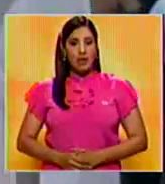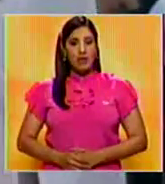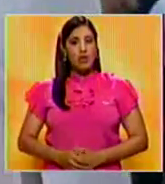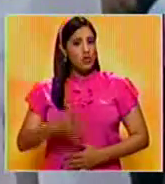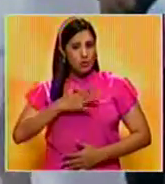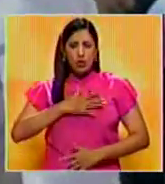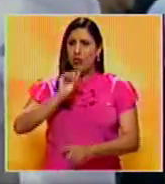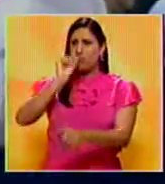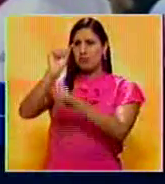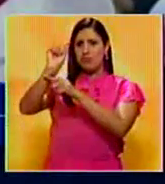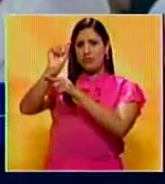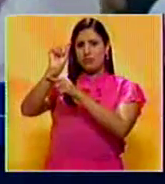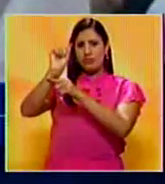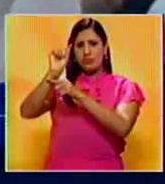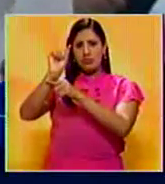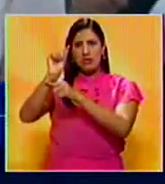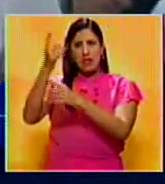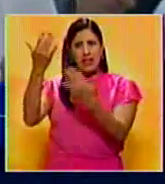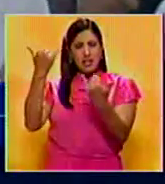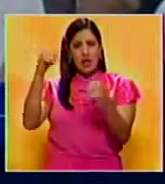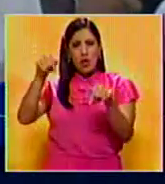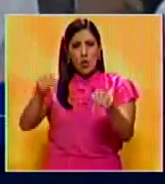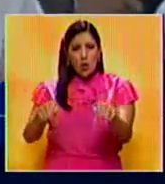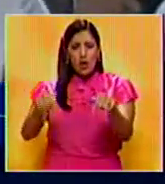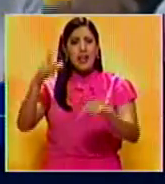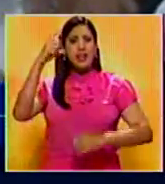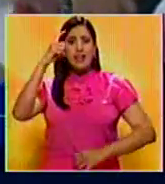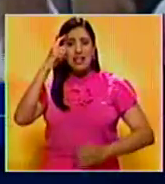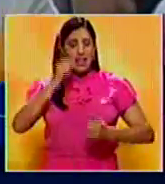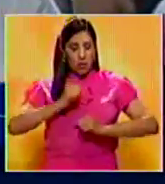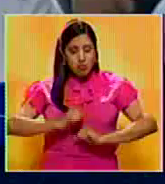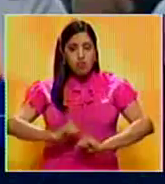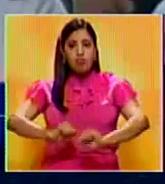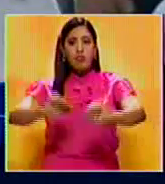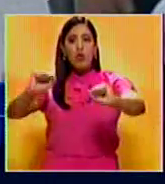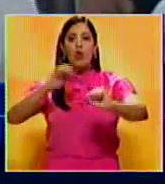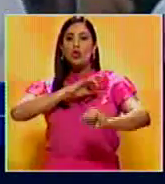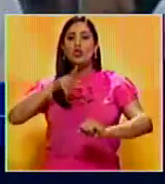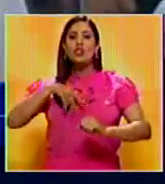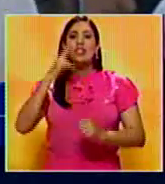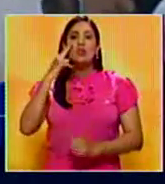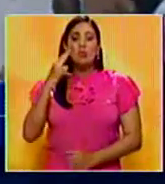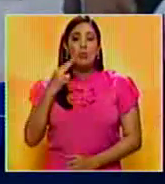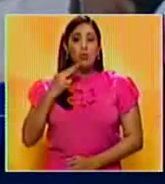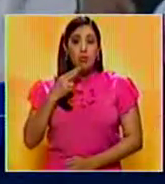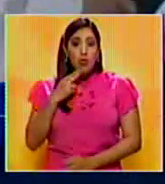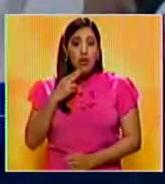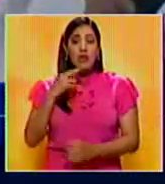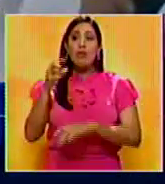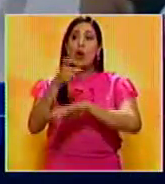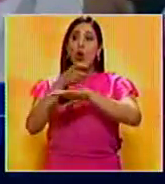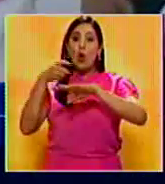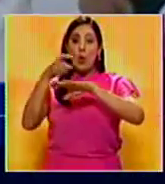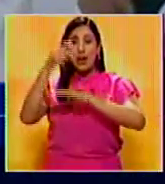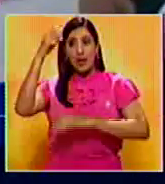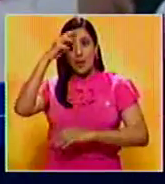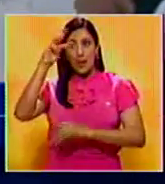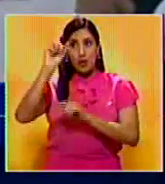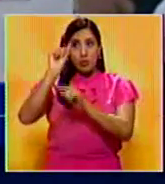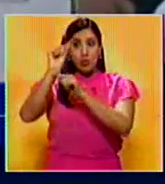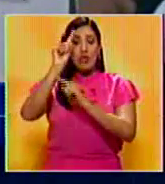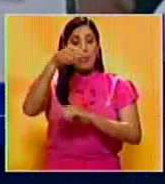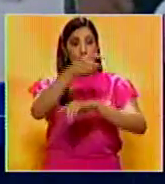Yo le exijo, hoy, día de nacimiento de nuestro libertador, al gobierno de México